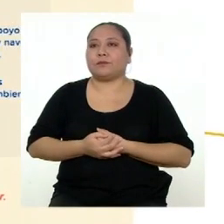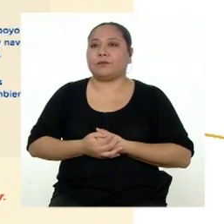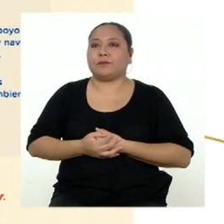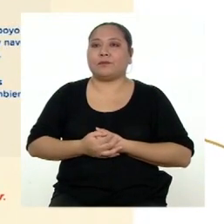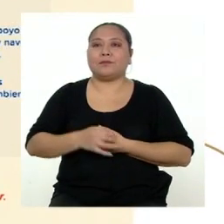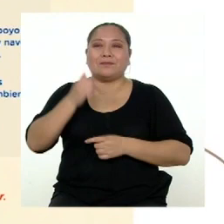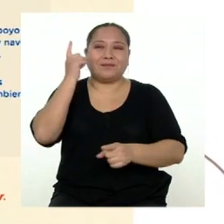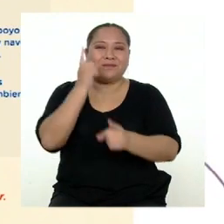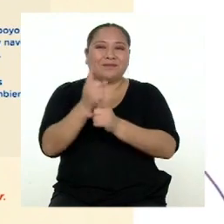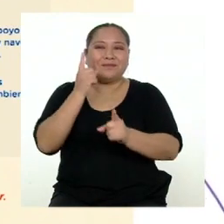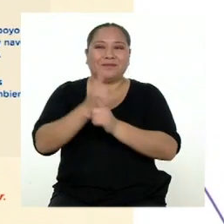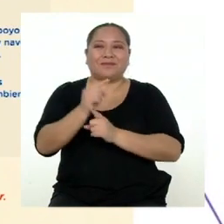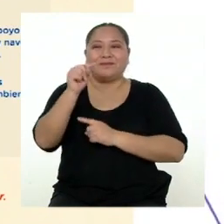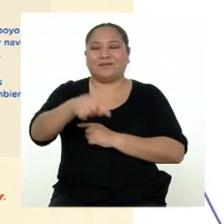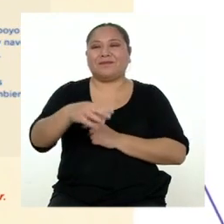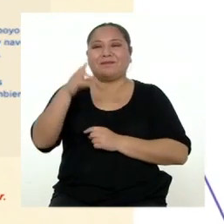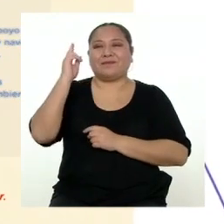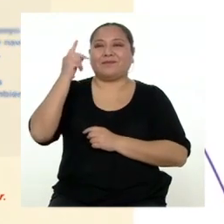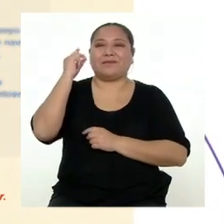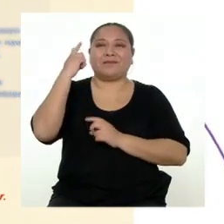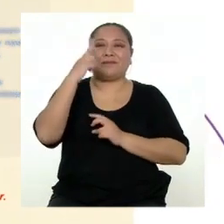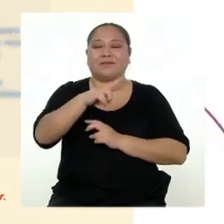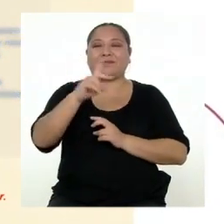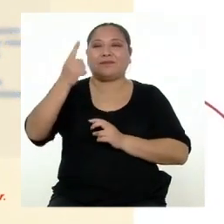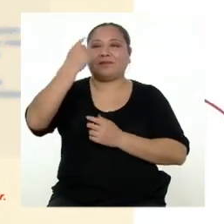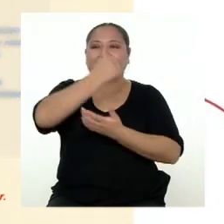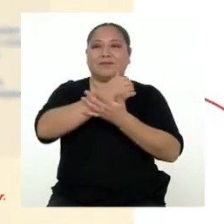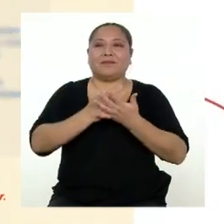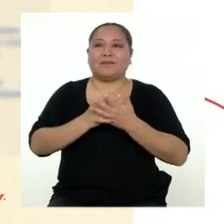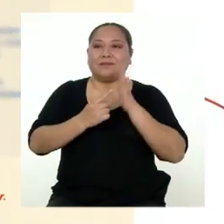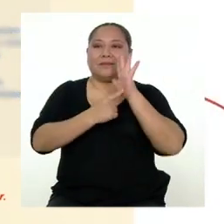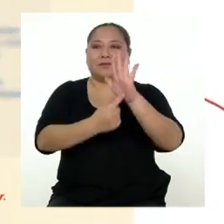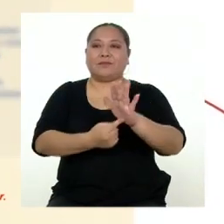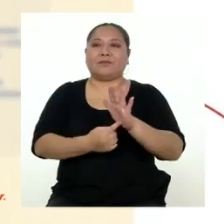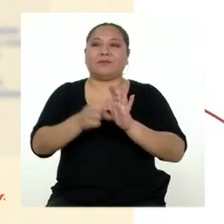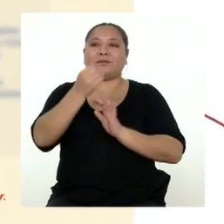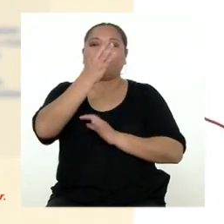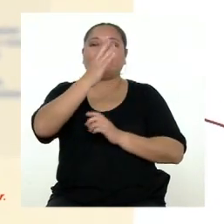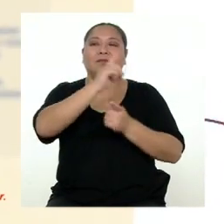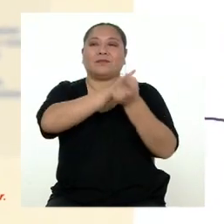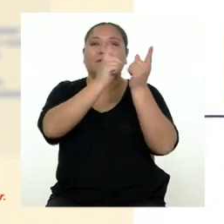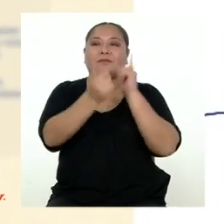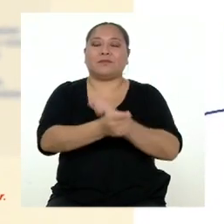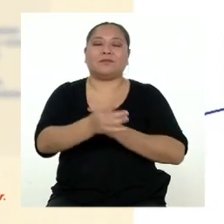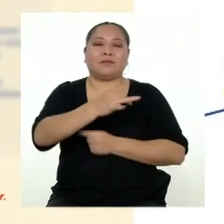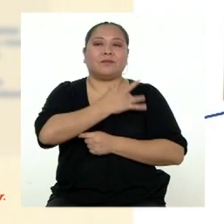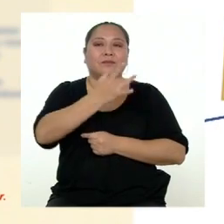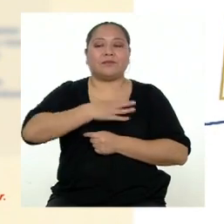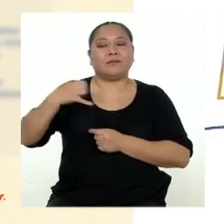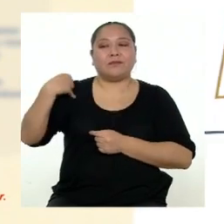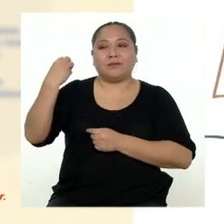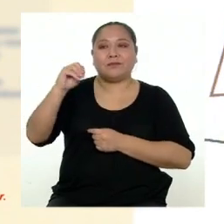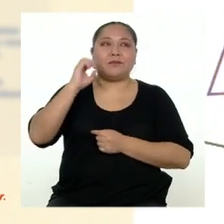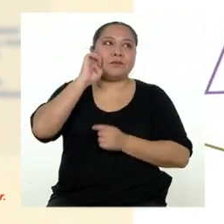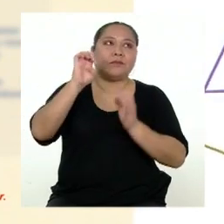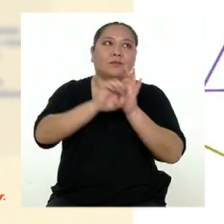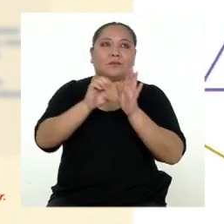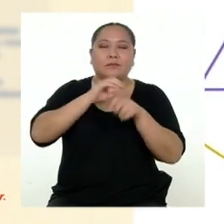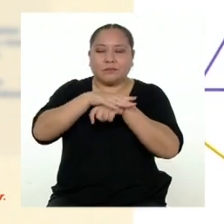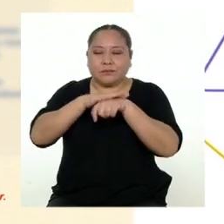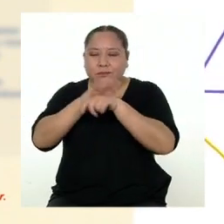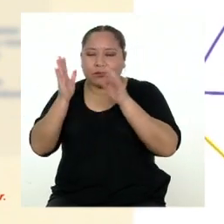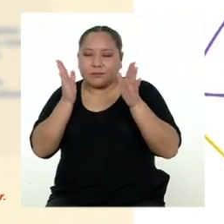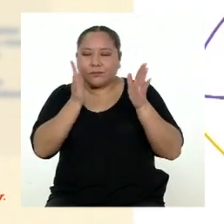¡Tenía razón, profesora! Mire, en la primera parte presenta algunos cambios que empiezan a vivir los adolescentes, como planear el